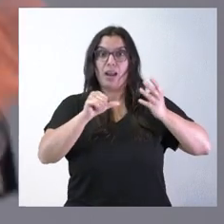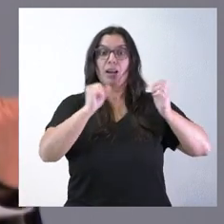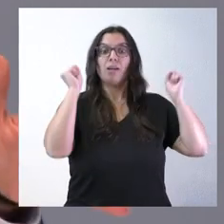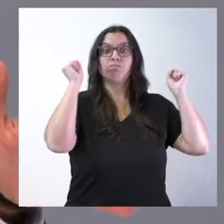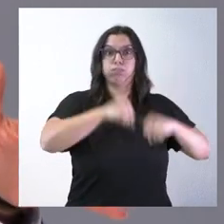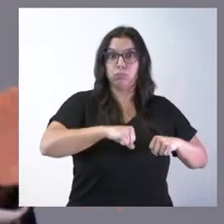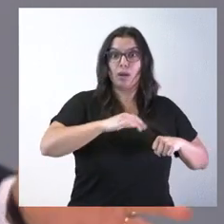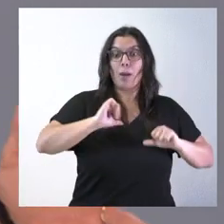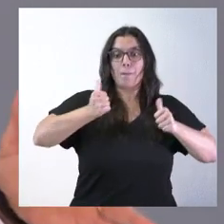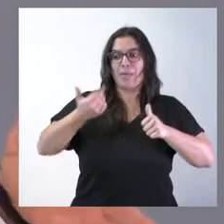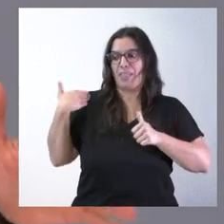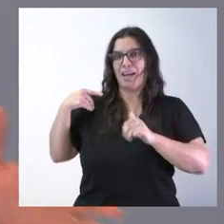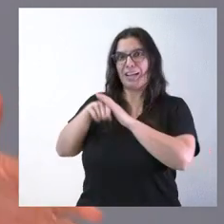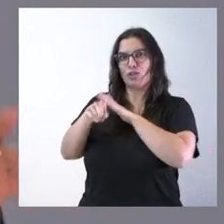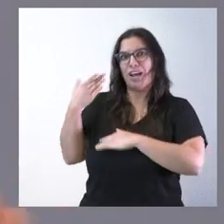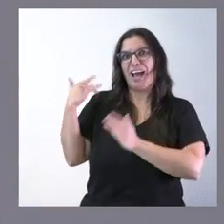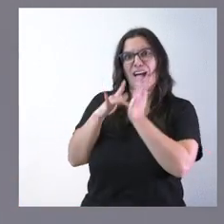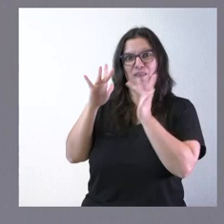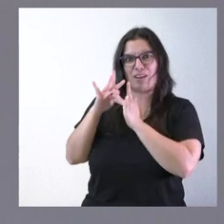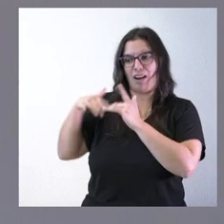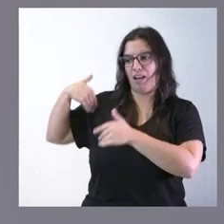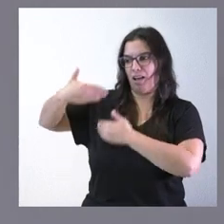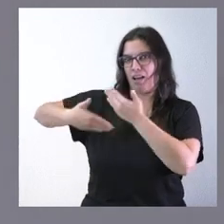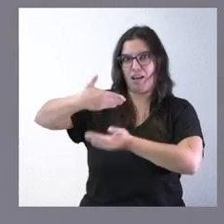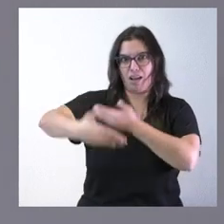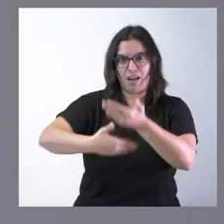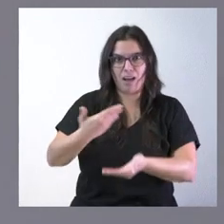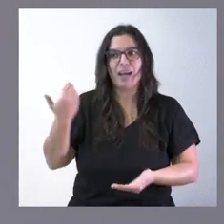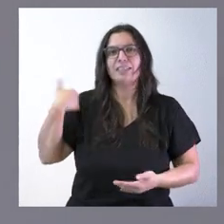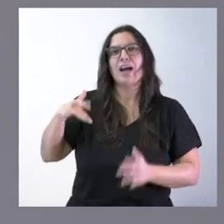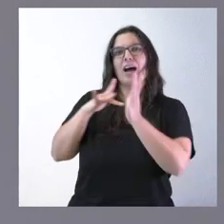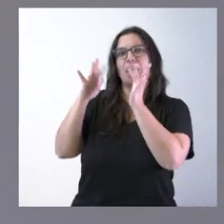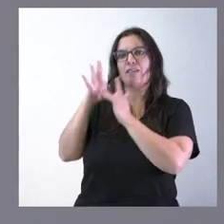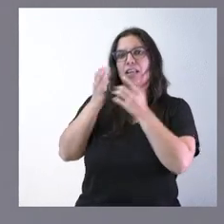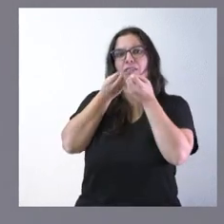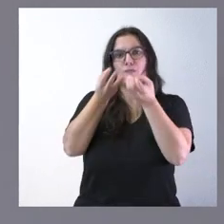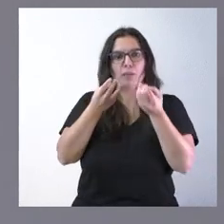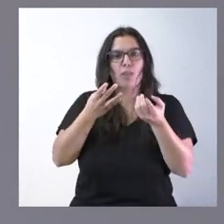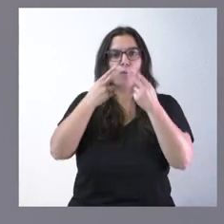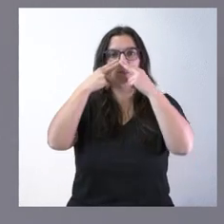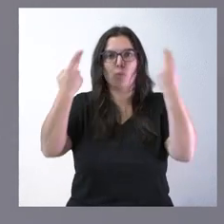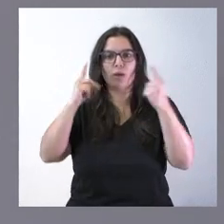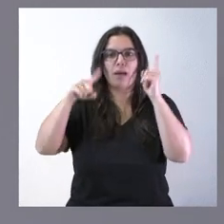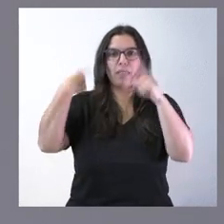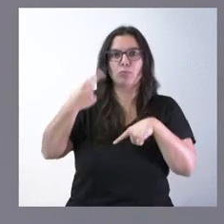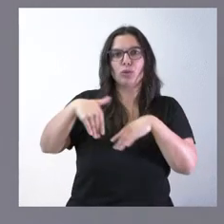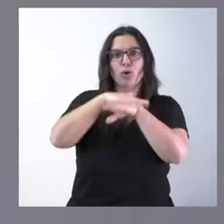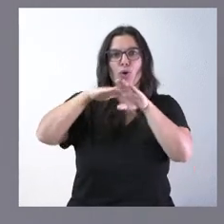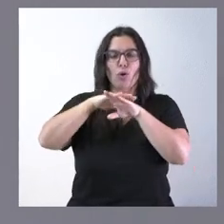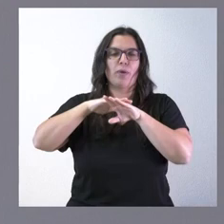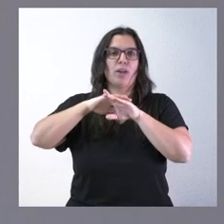en el mes de abril y por tanto ya en el mes de abril lo sometimos a información pública posteriormente al gobierno abierto